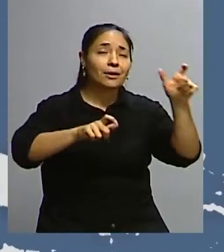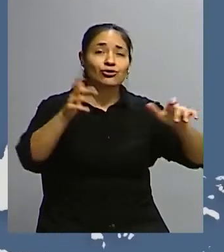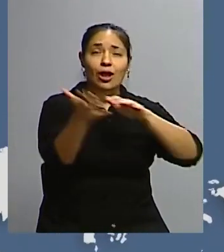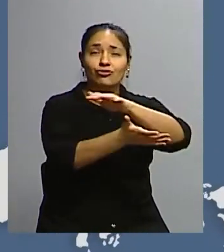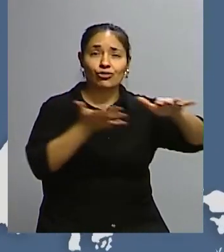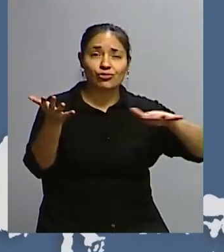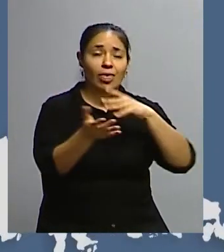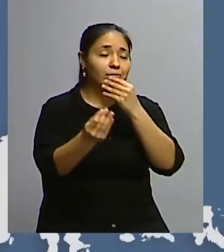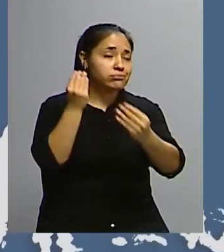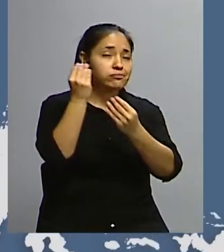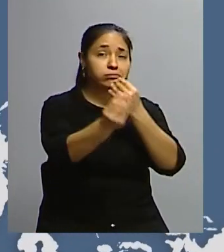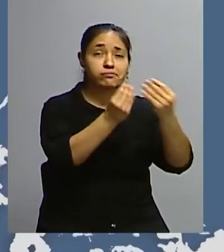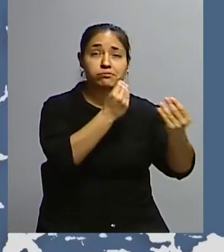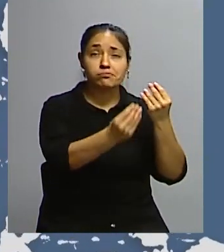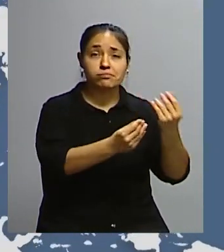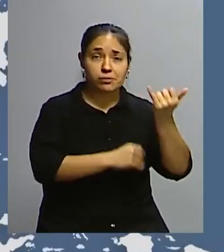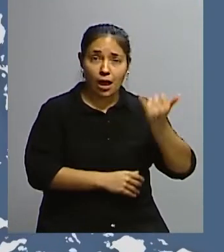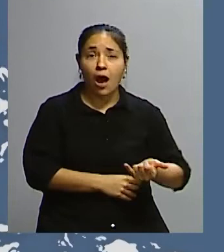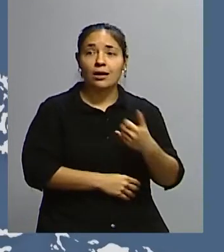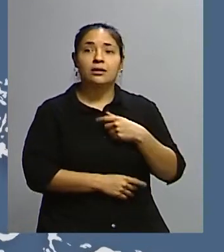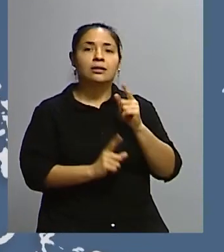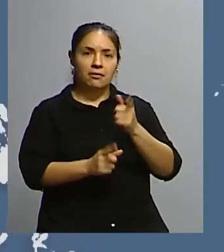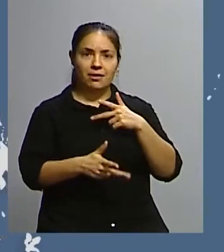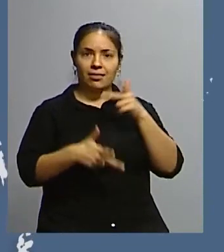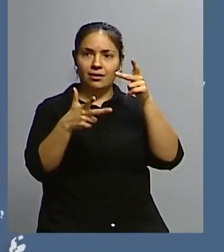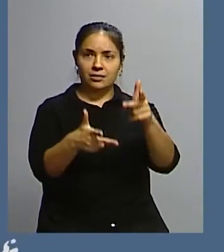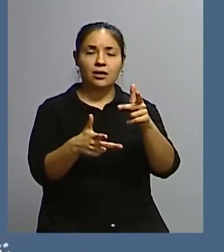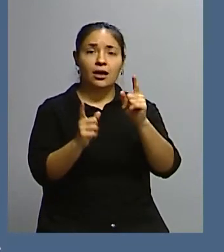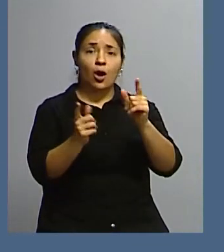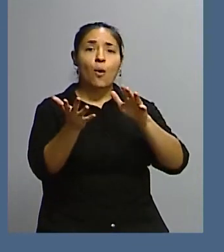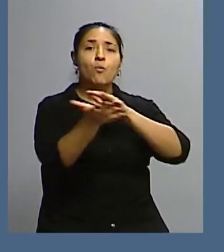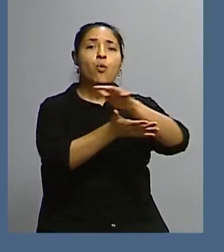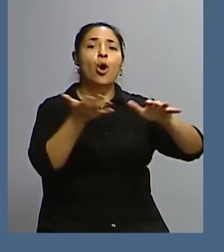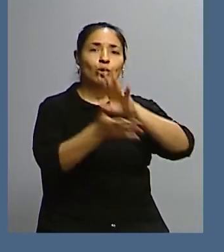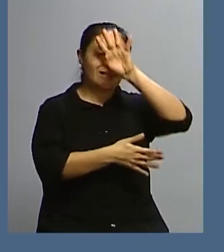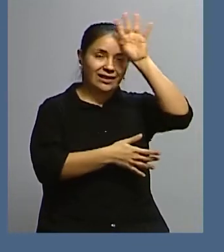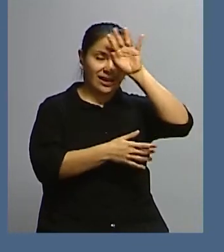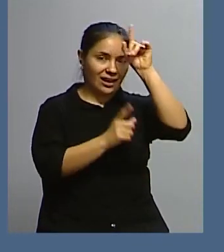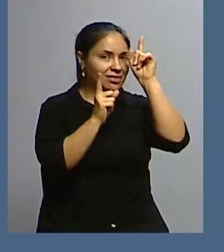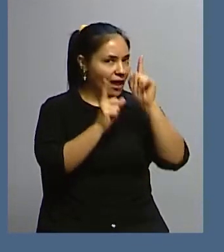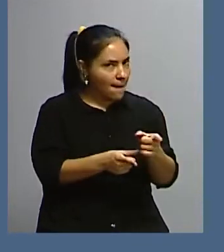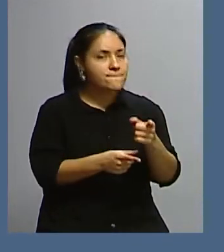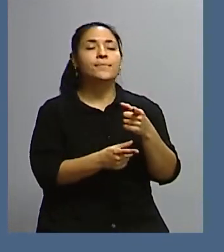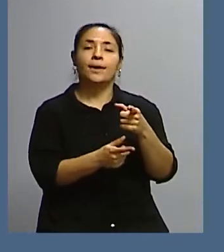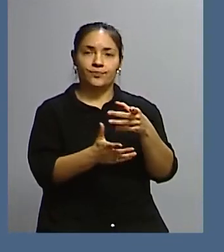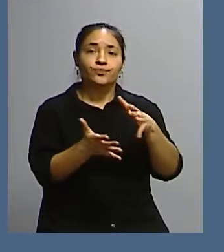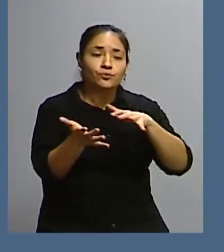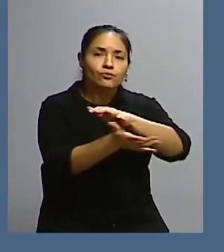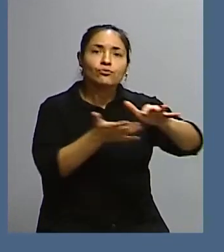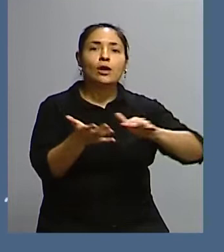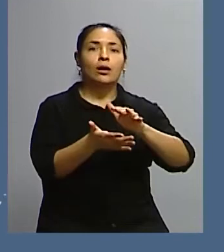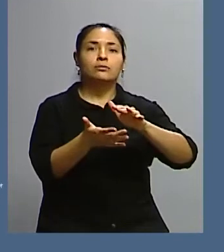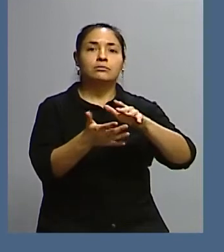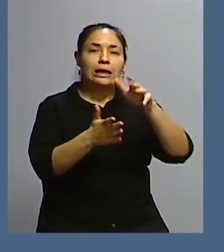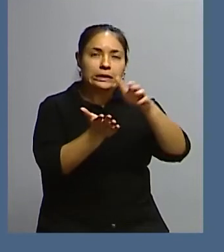Y en este sentido también tengo que decirlo de nuestros pueblos indígenas, pueblos originarios, que han estado en las